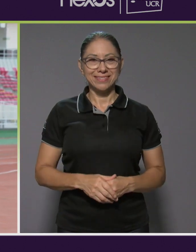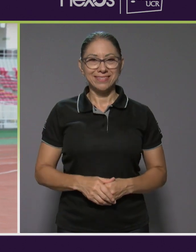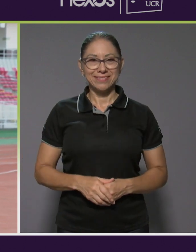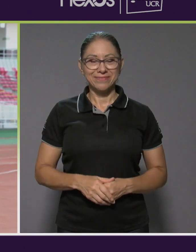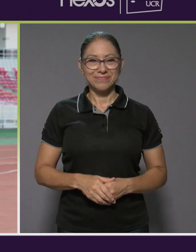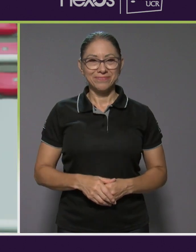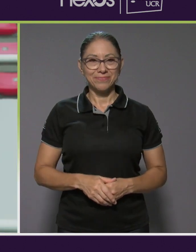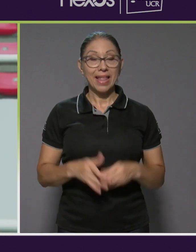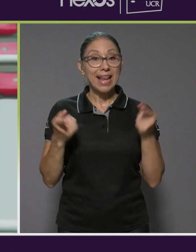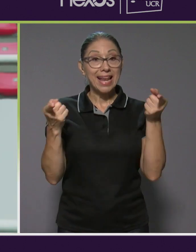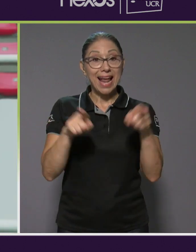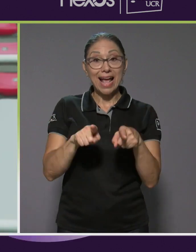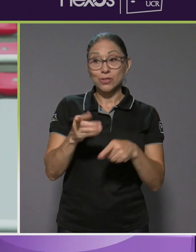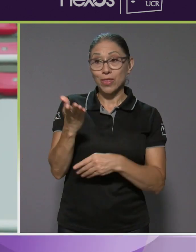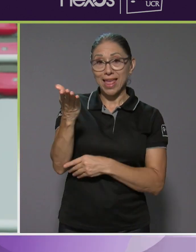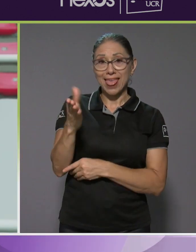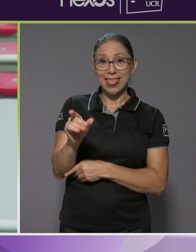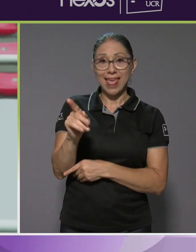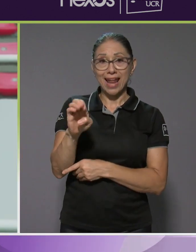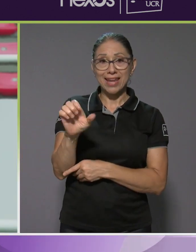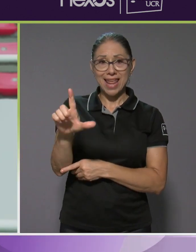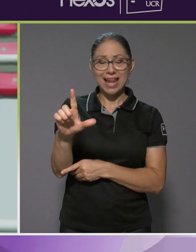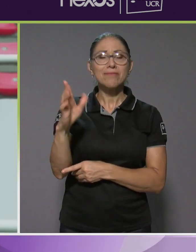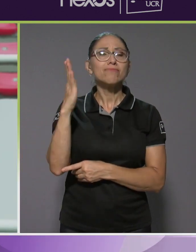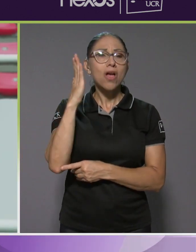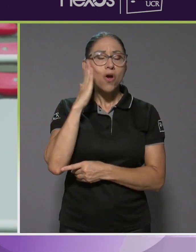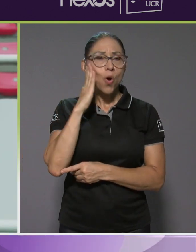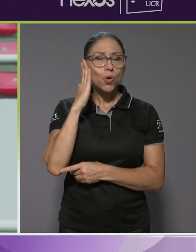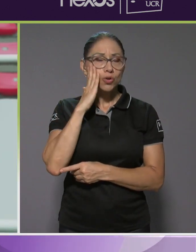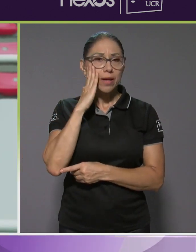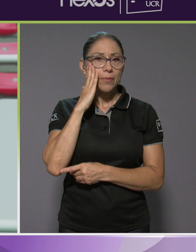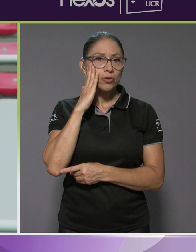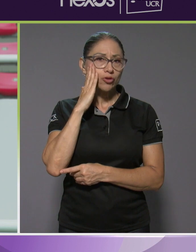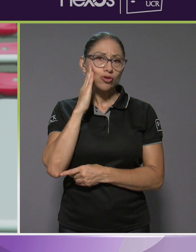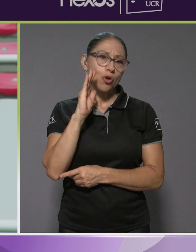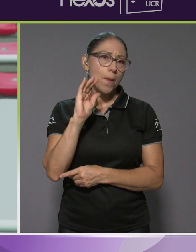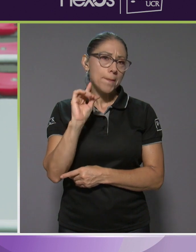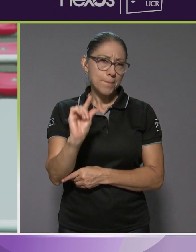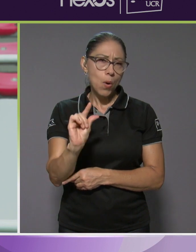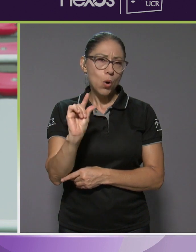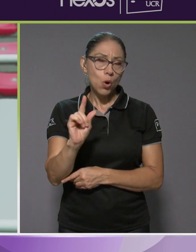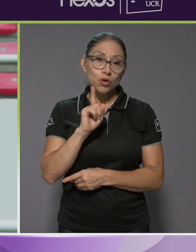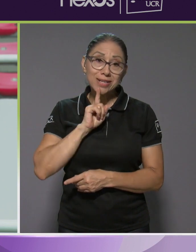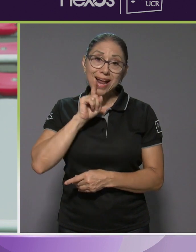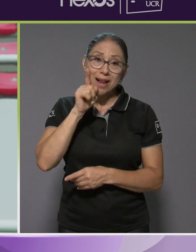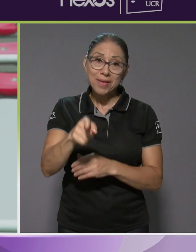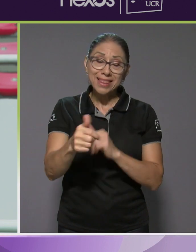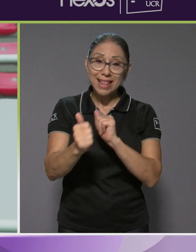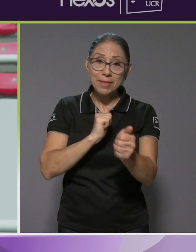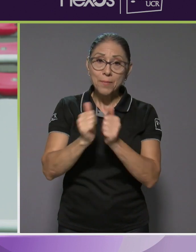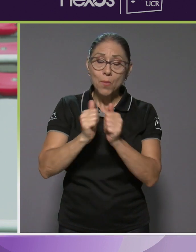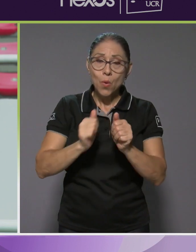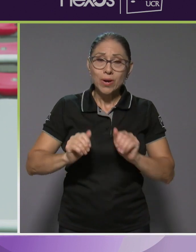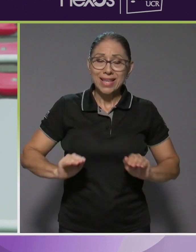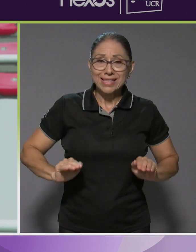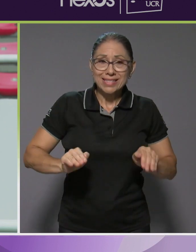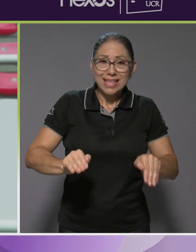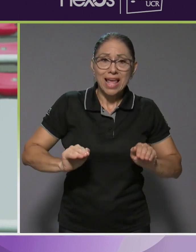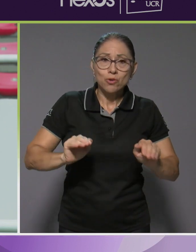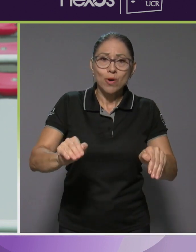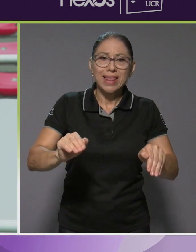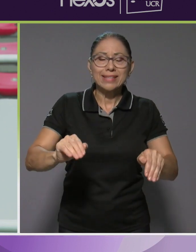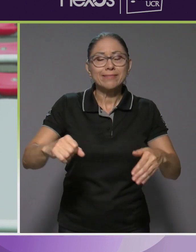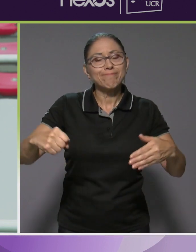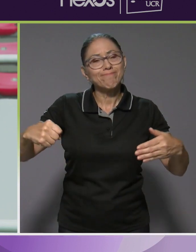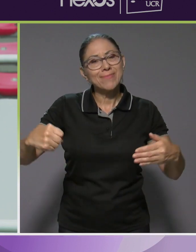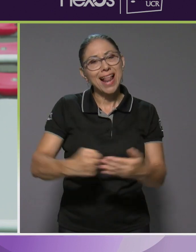En el caso de Daniel, conocemos poco. Realmente el deporte en silla de ruedas es una lástima porque